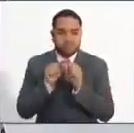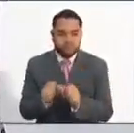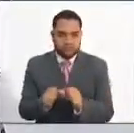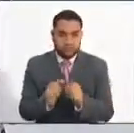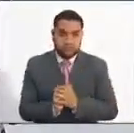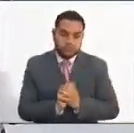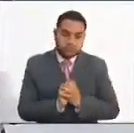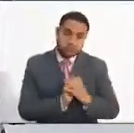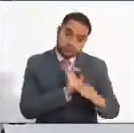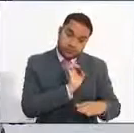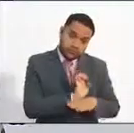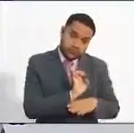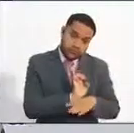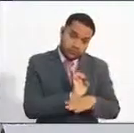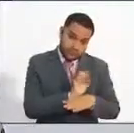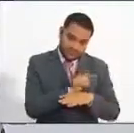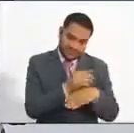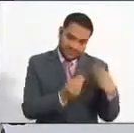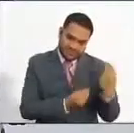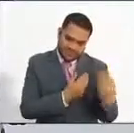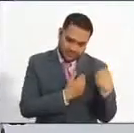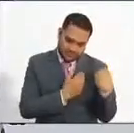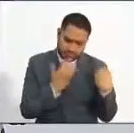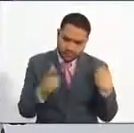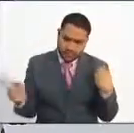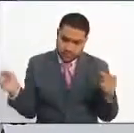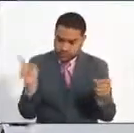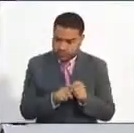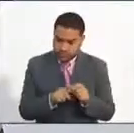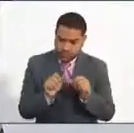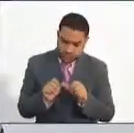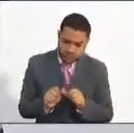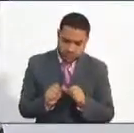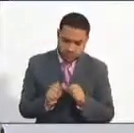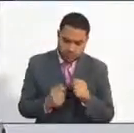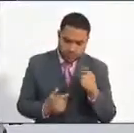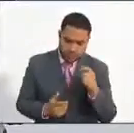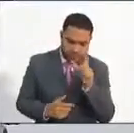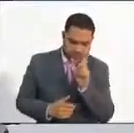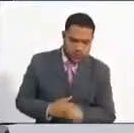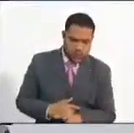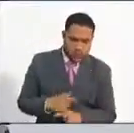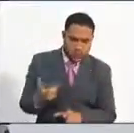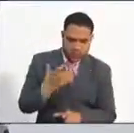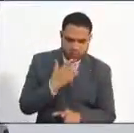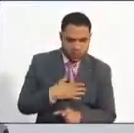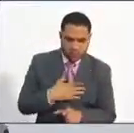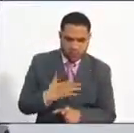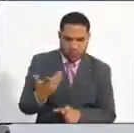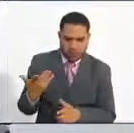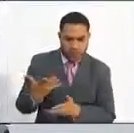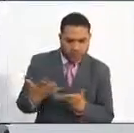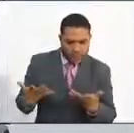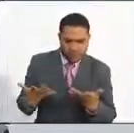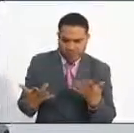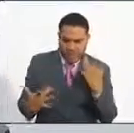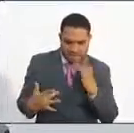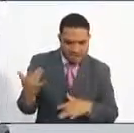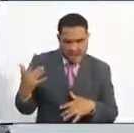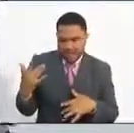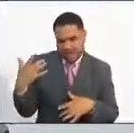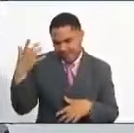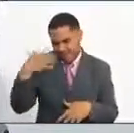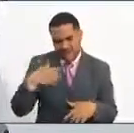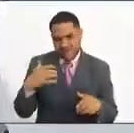posibilidad de pronto de evaluación, que le puede decir que la persona no es, digamos, satisfactoria en su evaluación